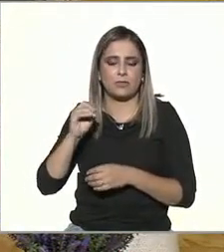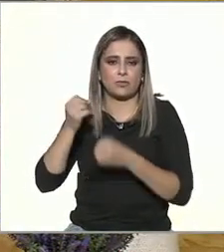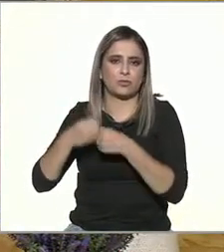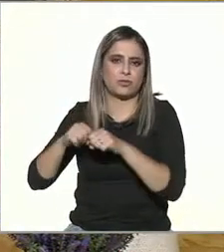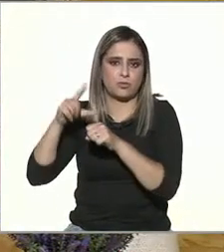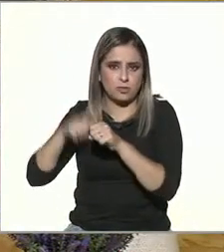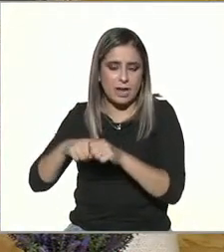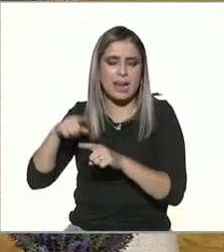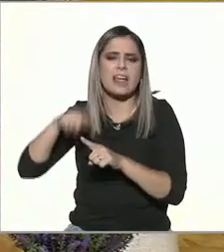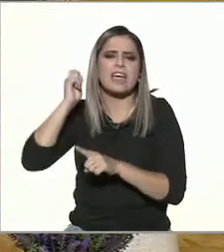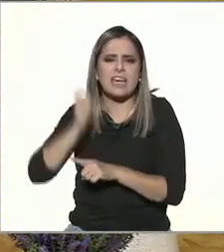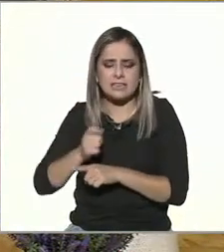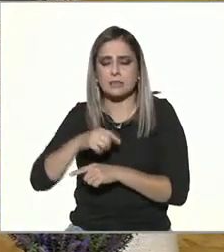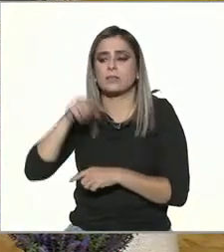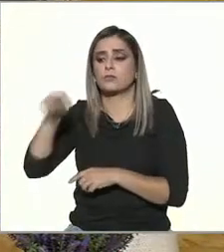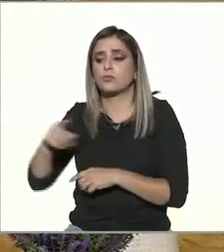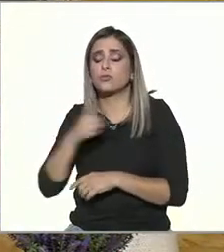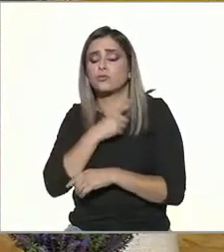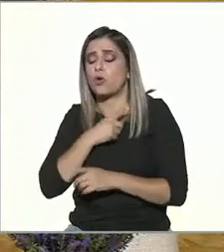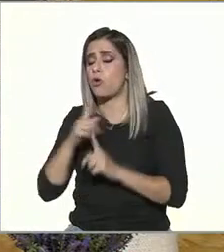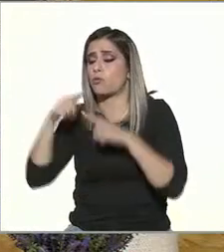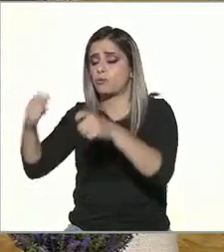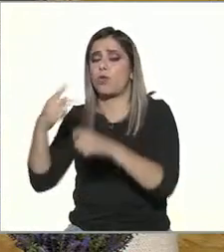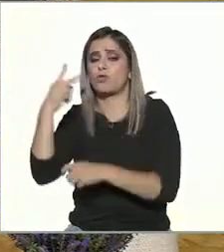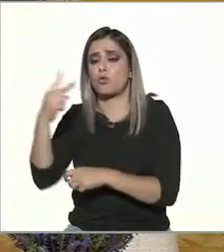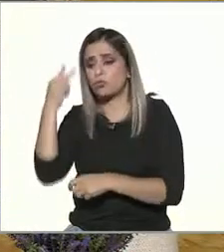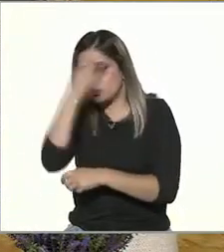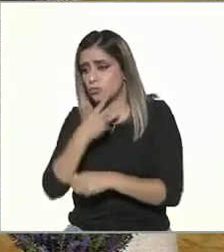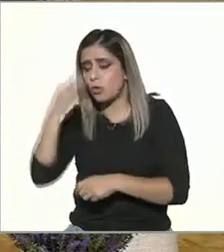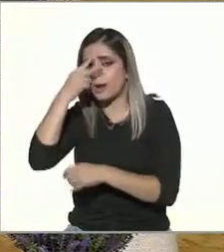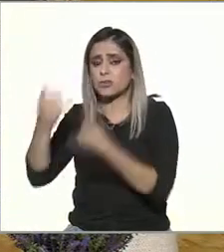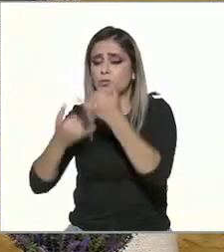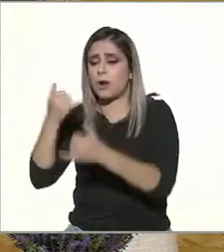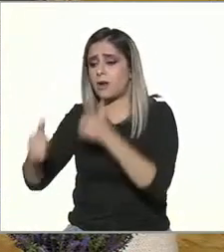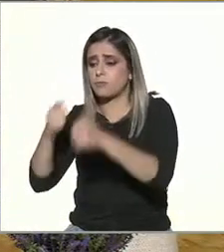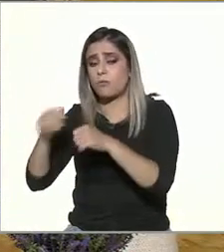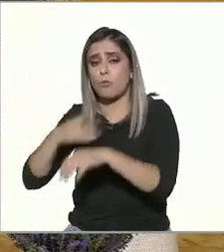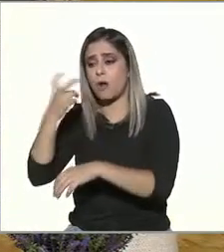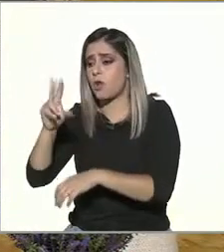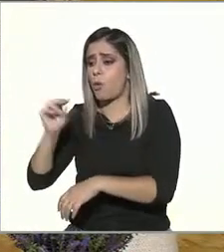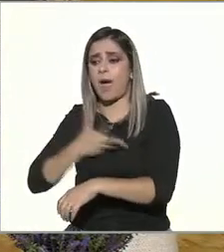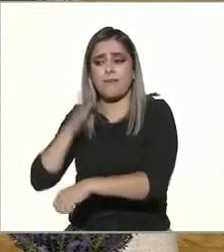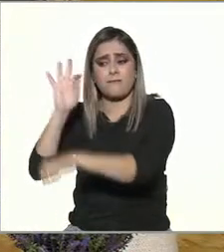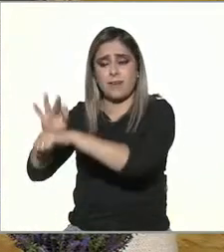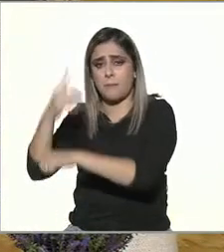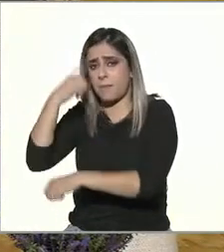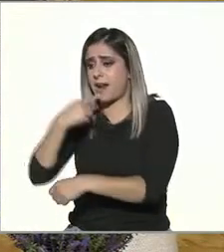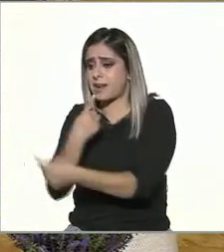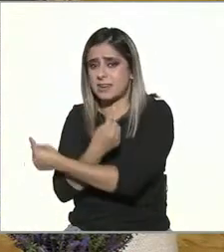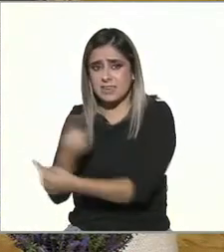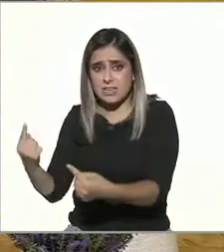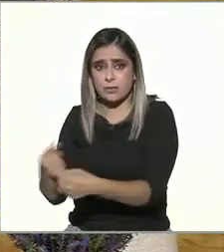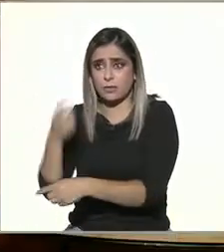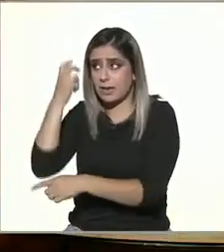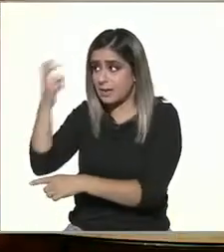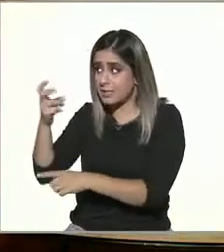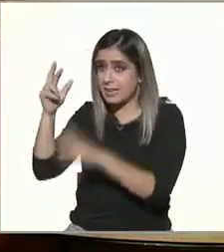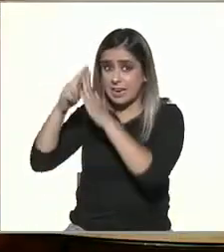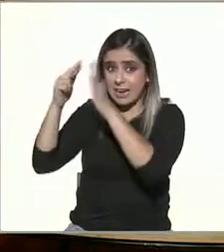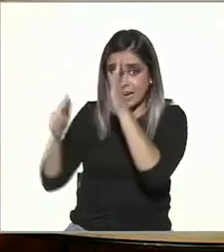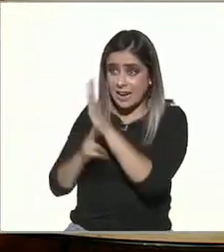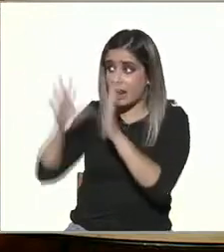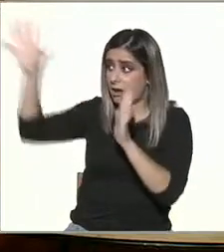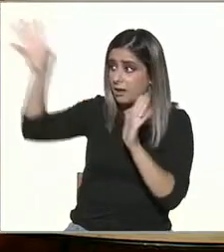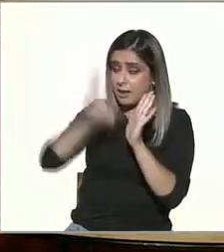máximos de videojuegos porque no es productivo para los niños y de repente nos hacemos esta pregunta queremos vivir eso hasta donde sí